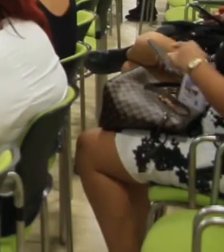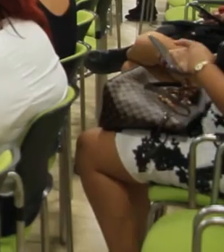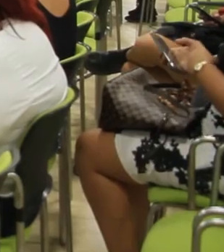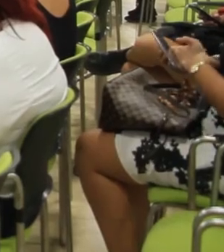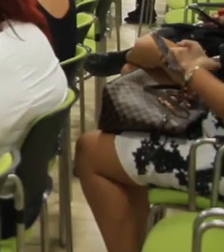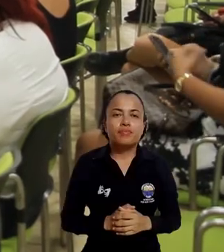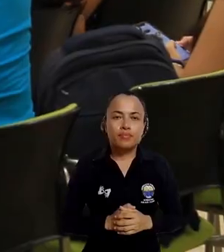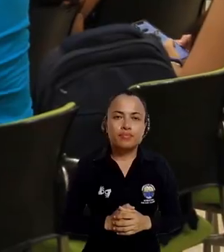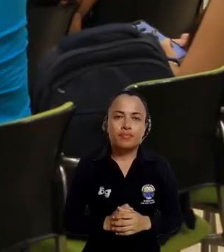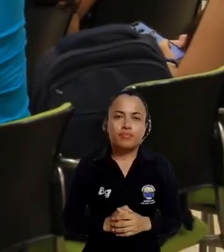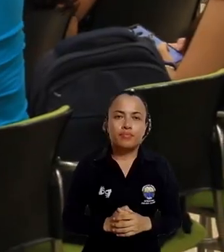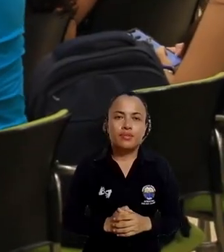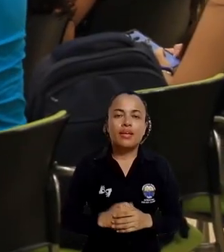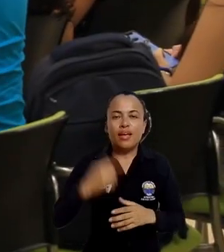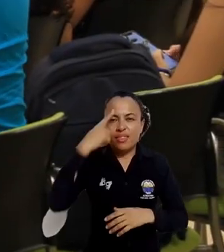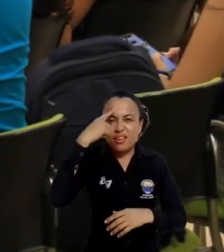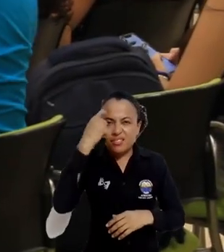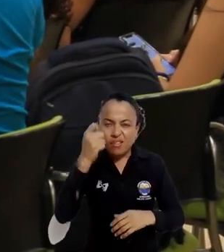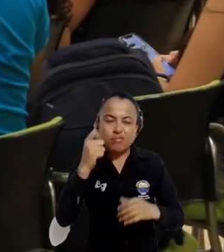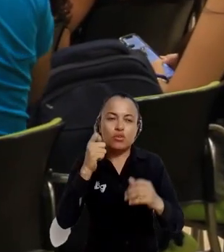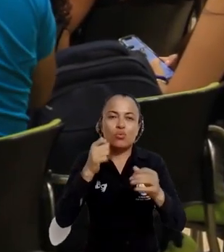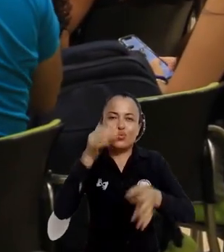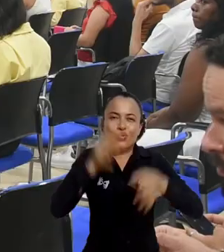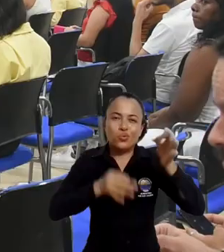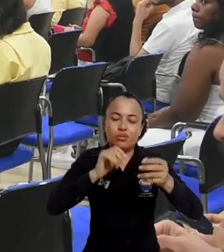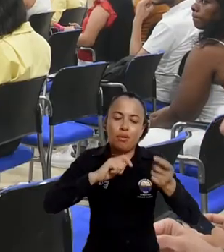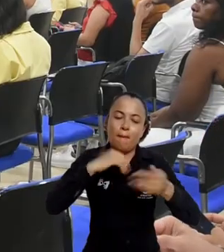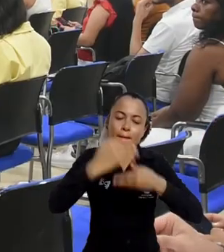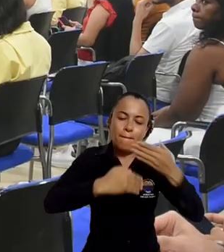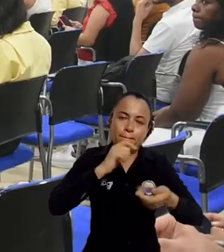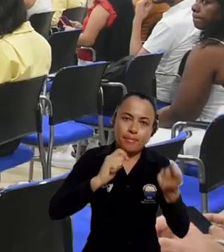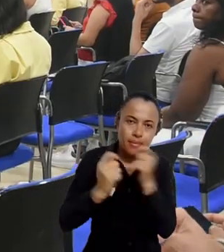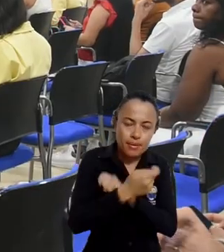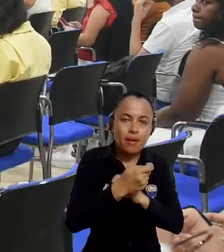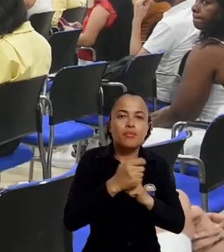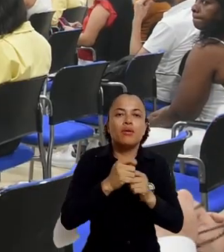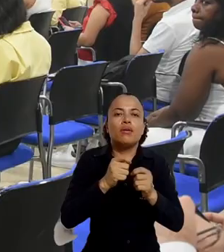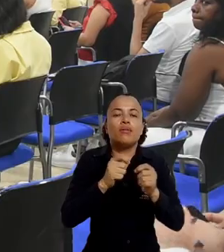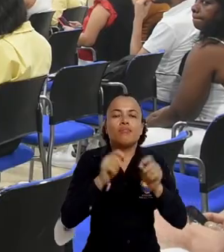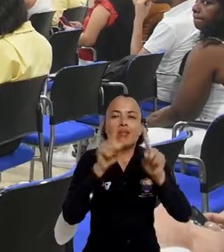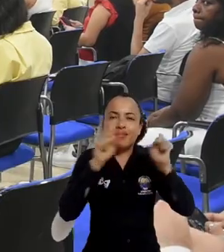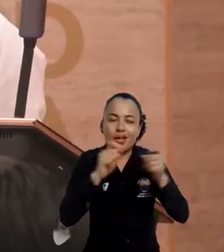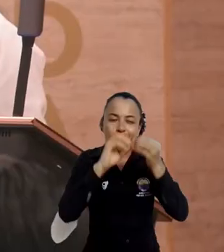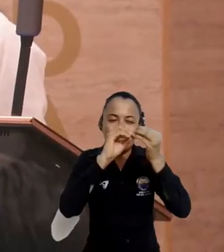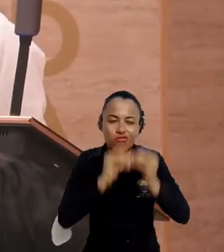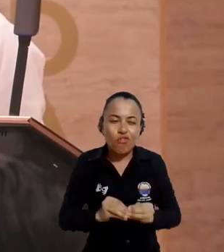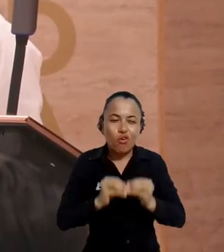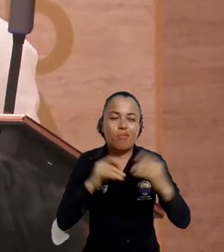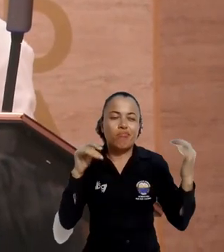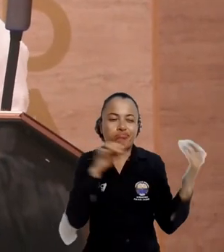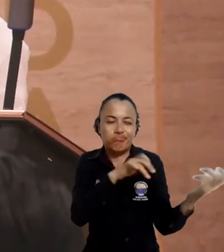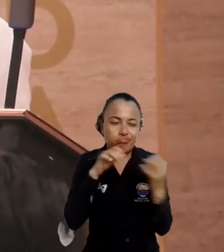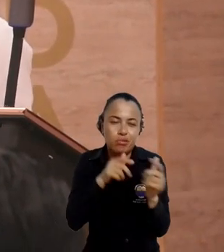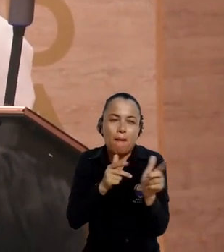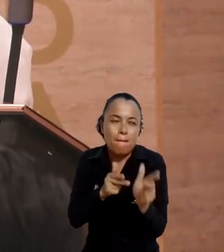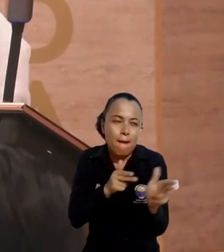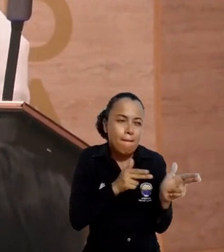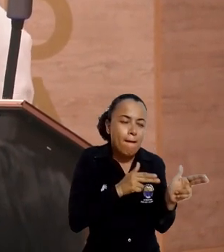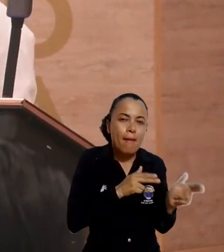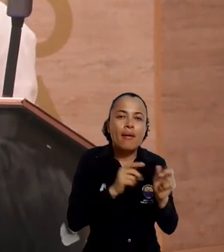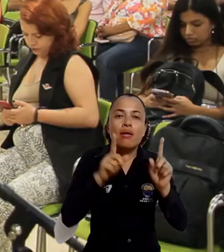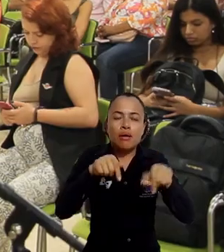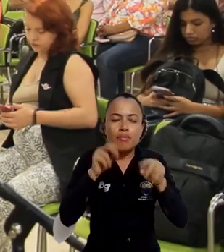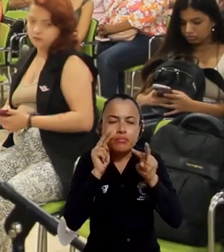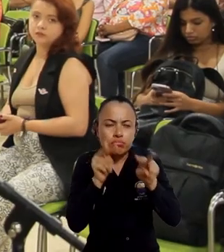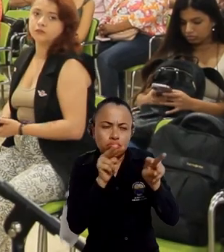Los desafíos de la justicia transicional, las dinámicas de las diferentes formas de conflicto armado y una mirada a la realidad de las víctimas